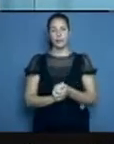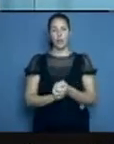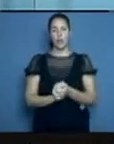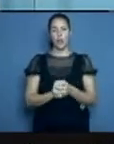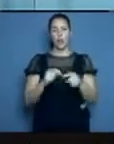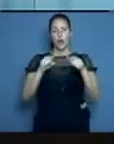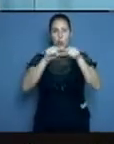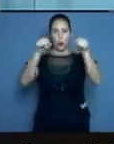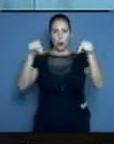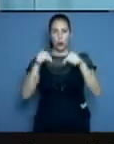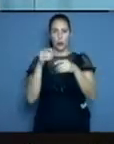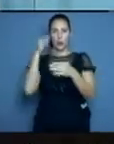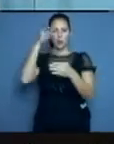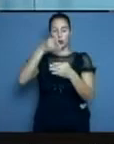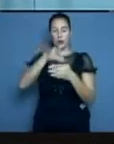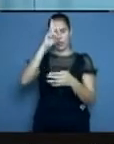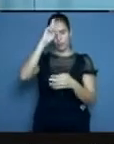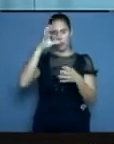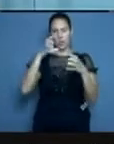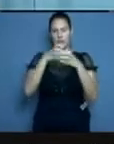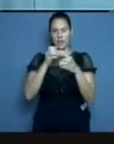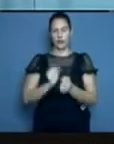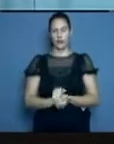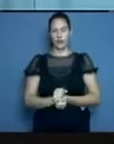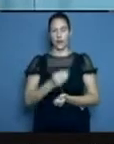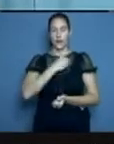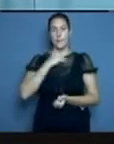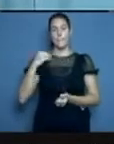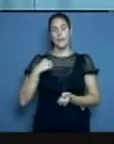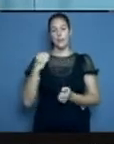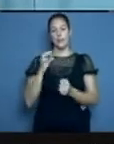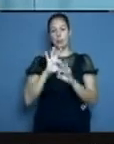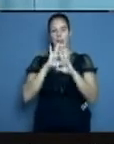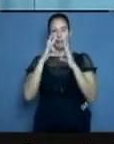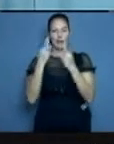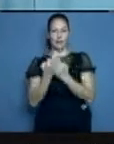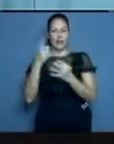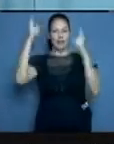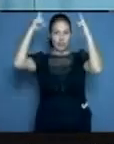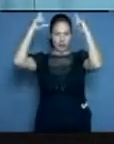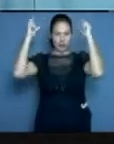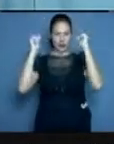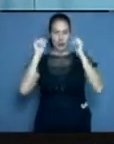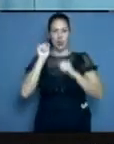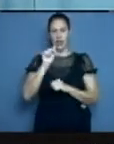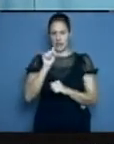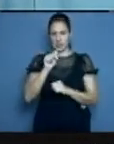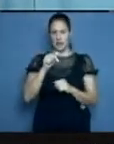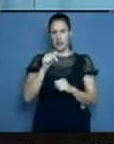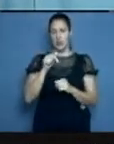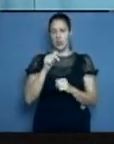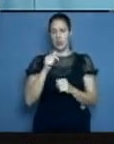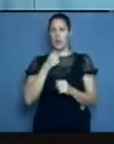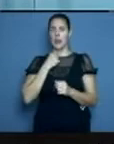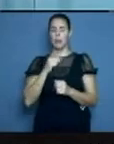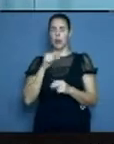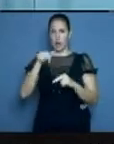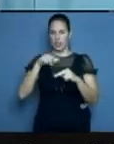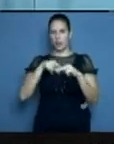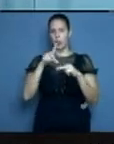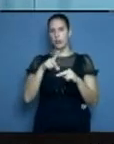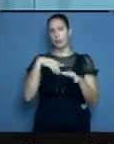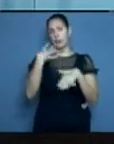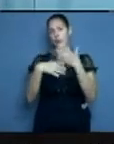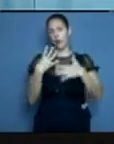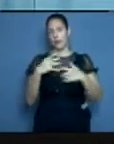donde el médico y la enfermera de la familia juegan un papel protagónico. Aquí en Oguín hemos tenido problemas. Tenemos que ser sinceros, es así, hemos tenido